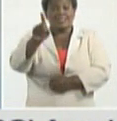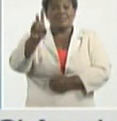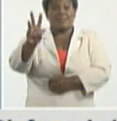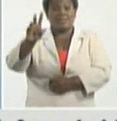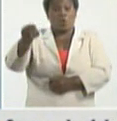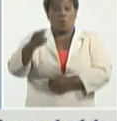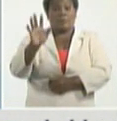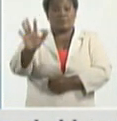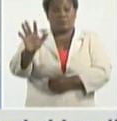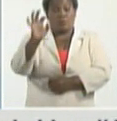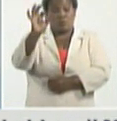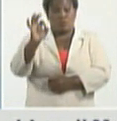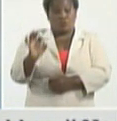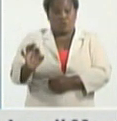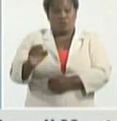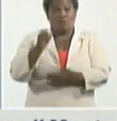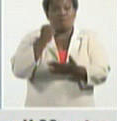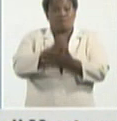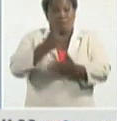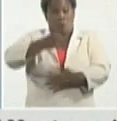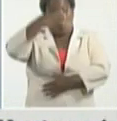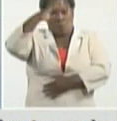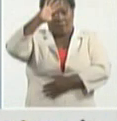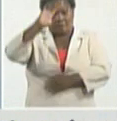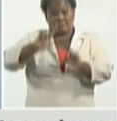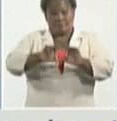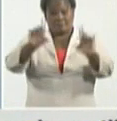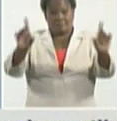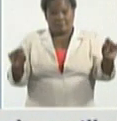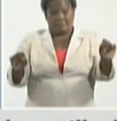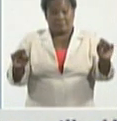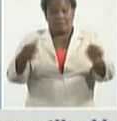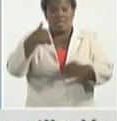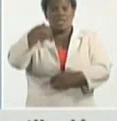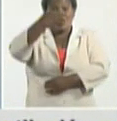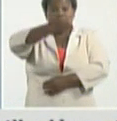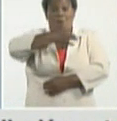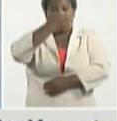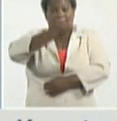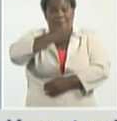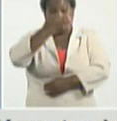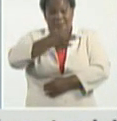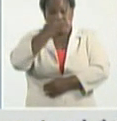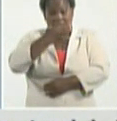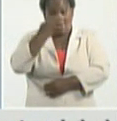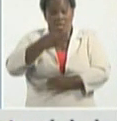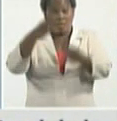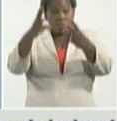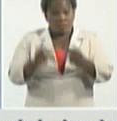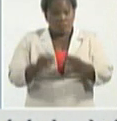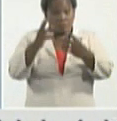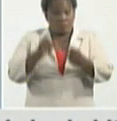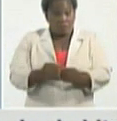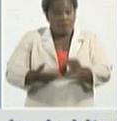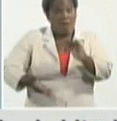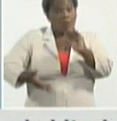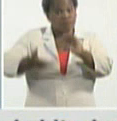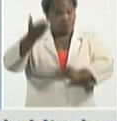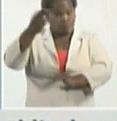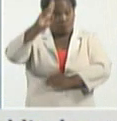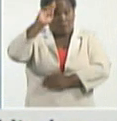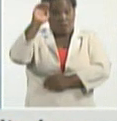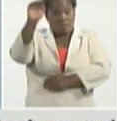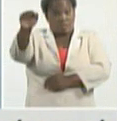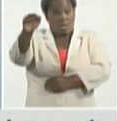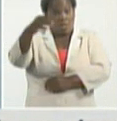% de todos los diagnosticados en Cuba, que como yo dije ya, es la cifra más elevada de activos que